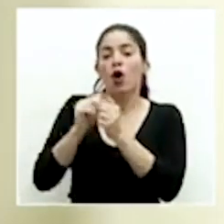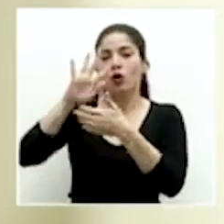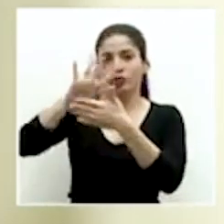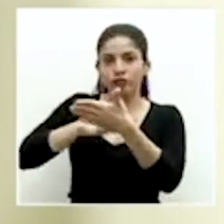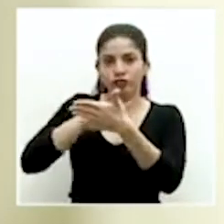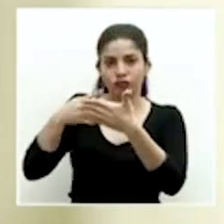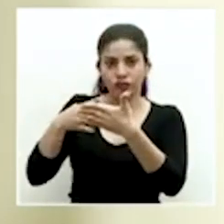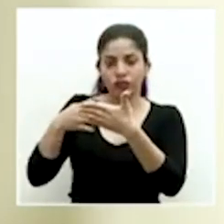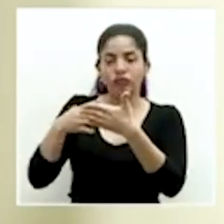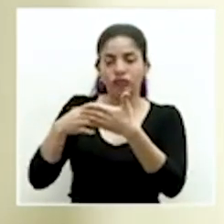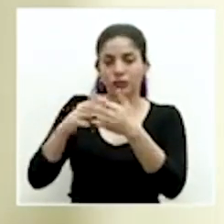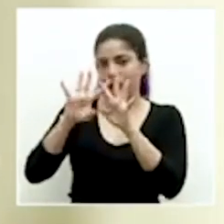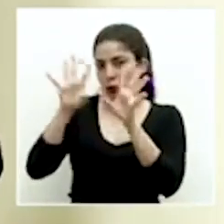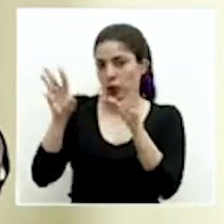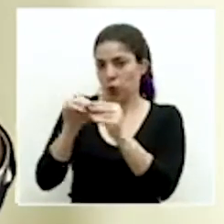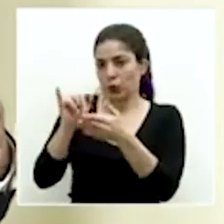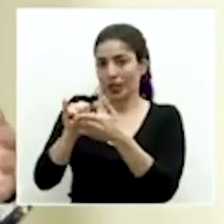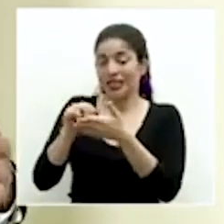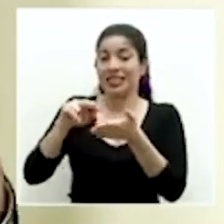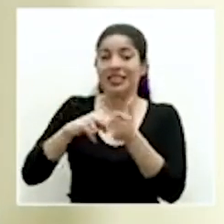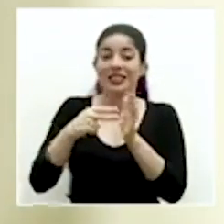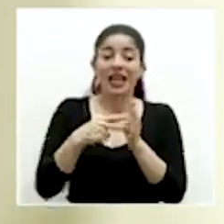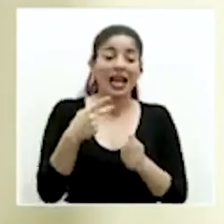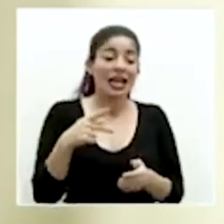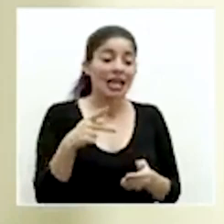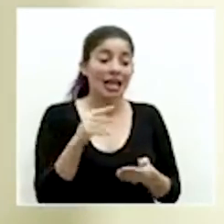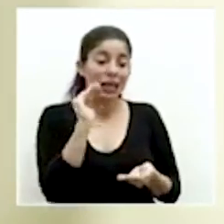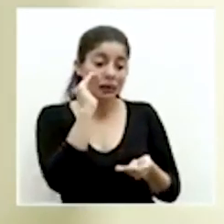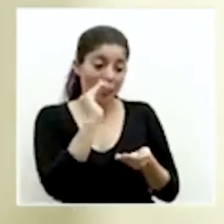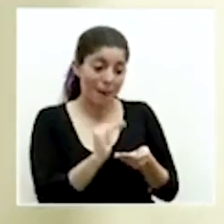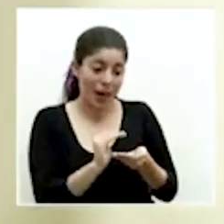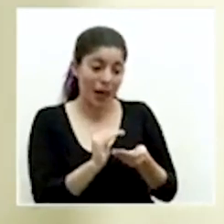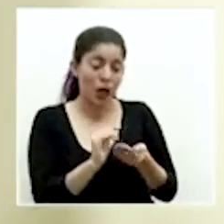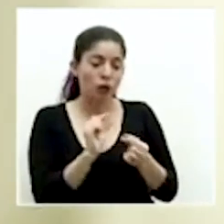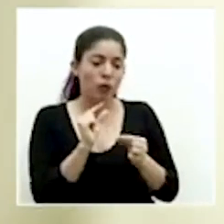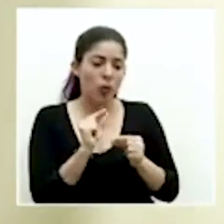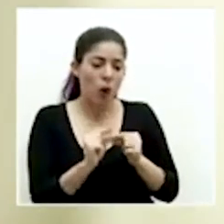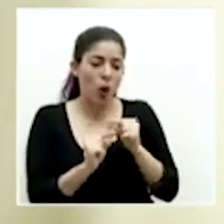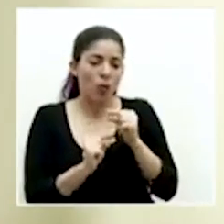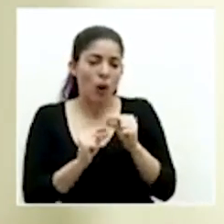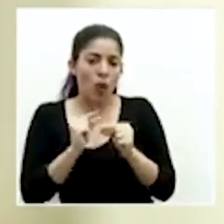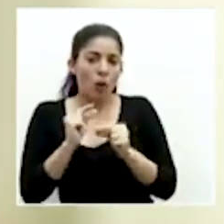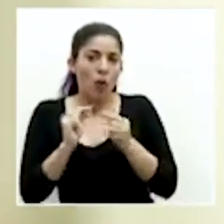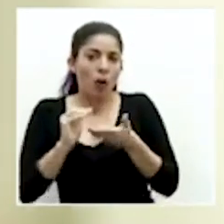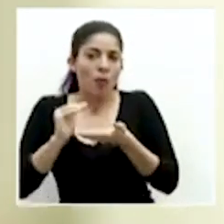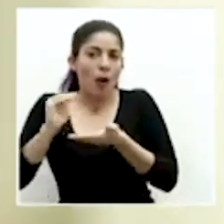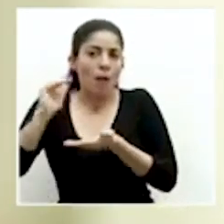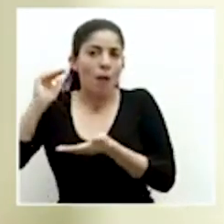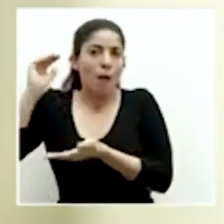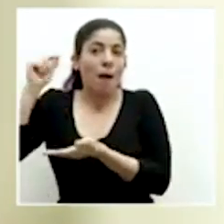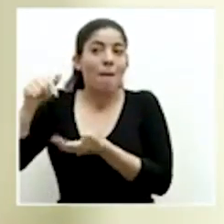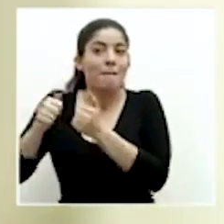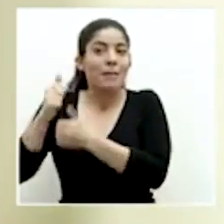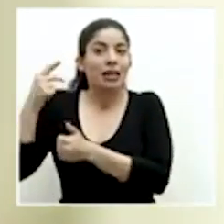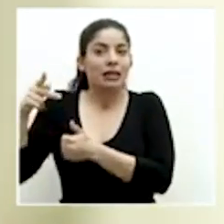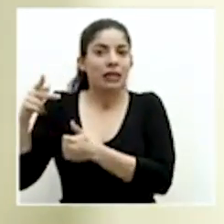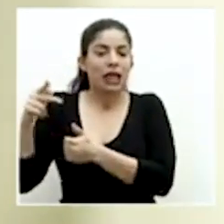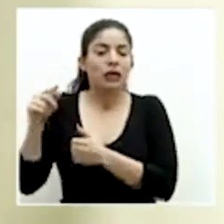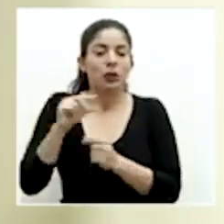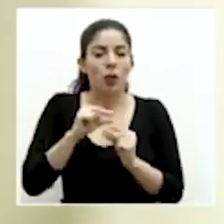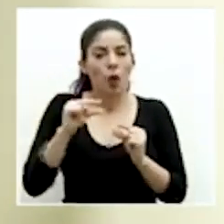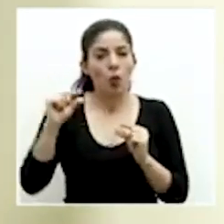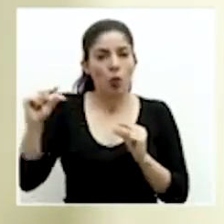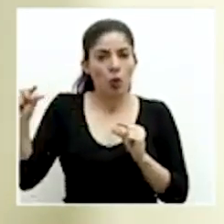Vamos a movernos de lo que es de menor riesgo y poco a poco ir evolucionando a lo que es de mayor riesgo.